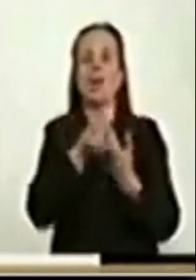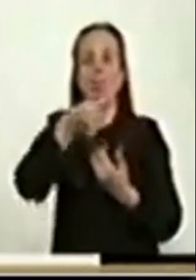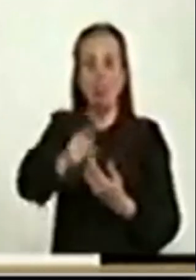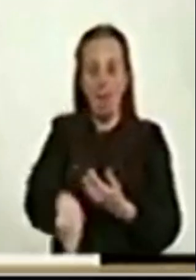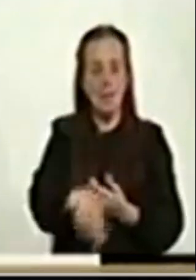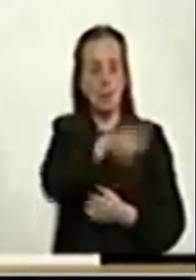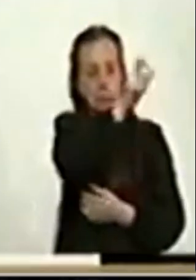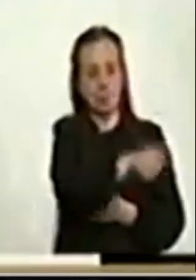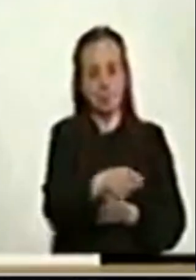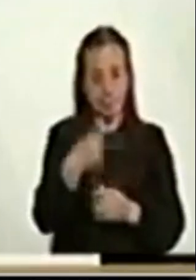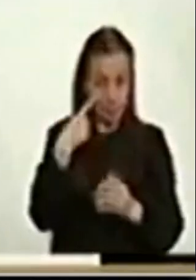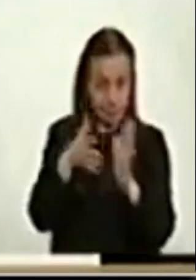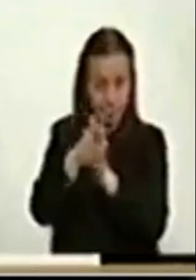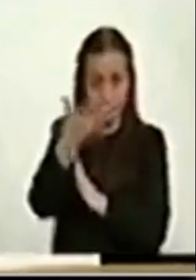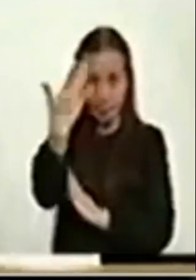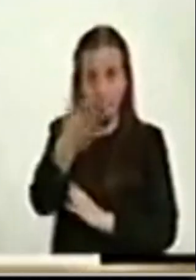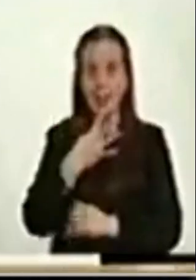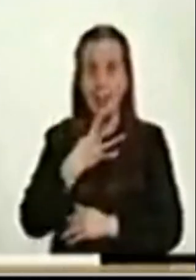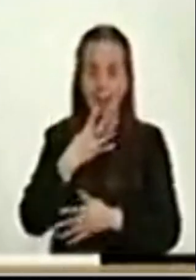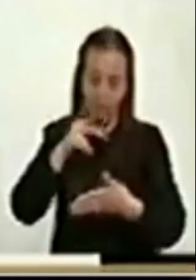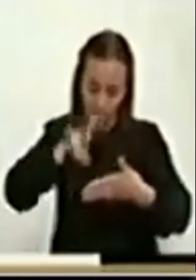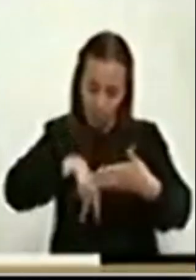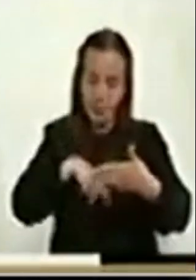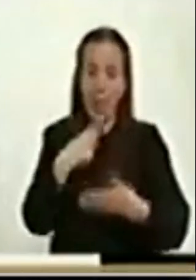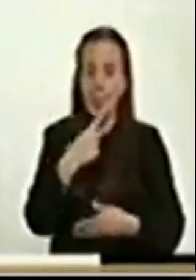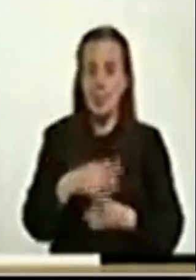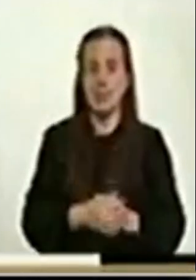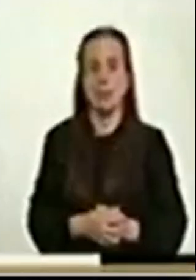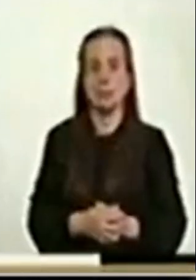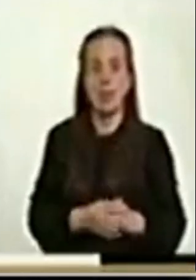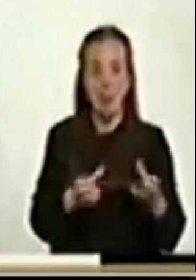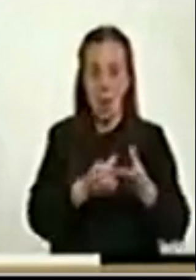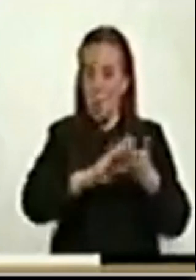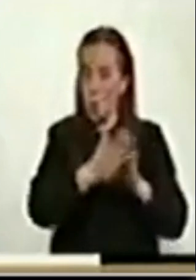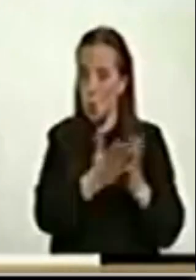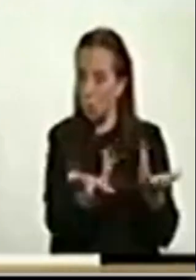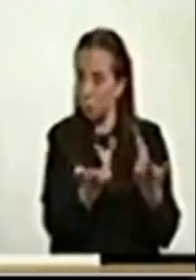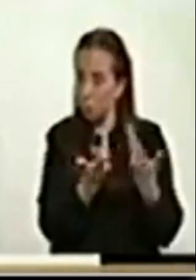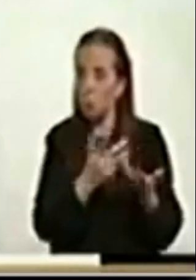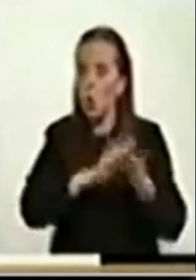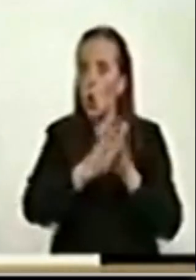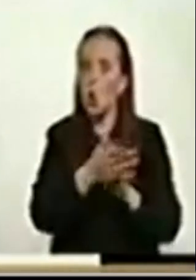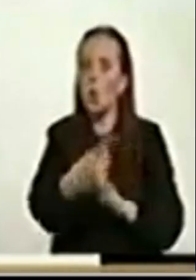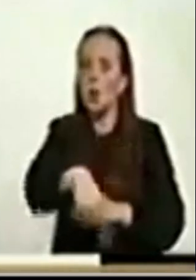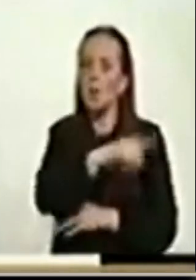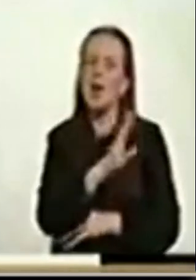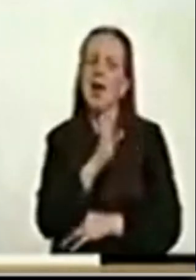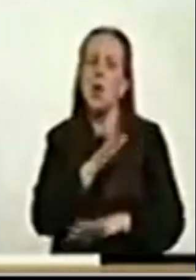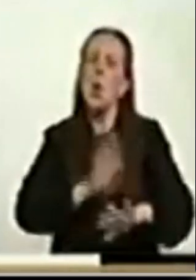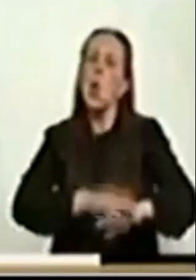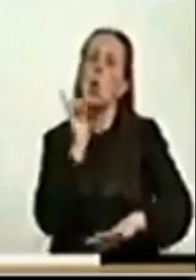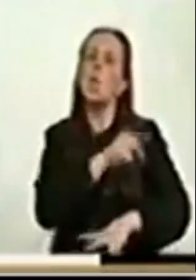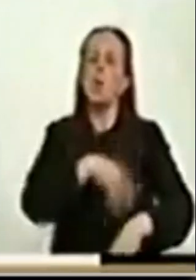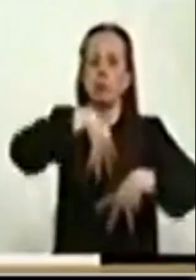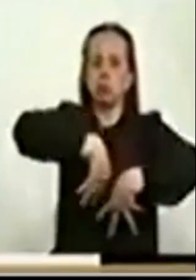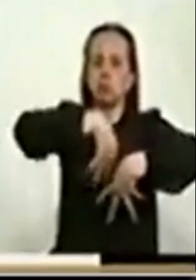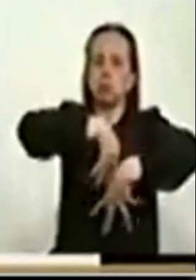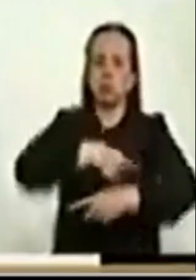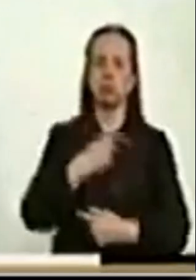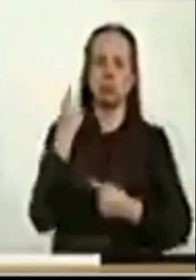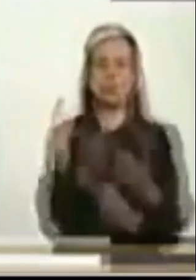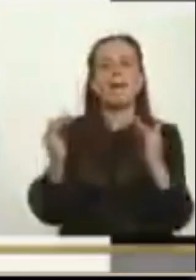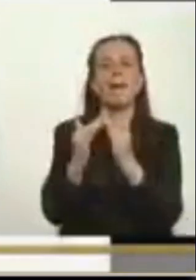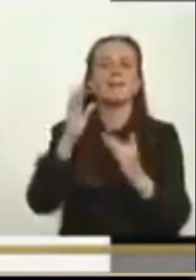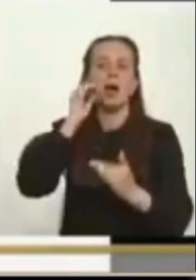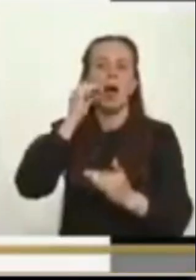oficial, se los leo, está allí. Segura información de la comunidad, el hecho fue responsabilidad del ejército en la